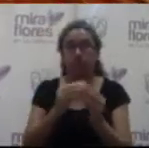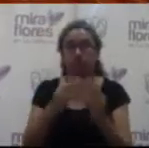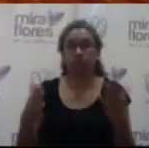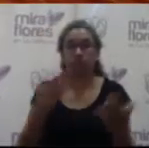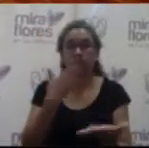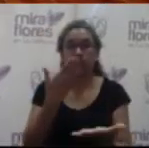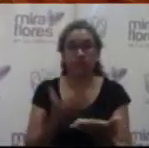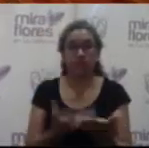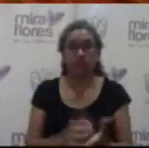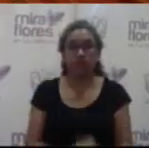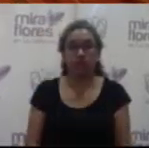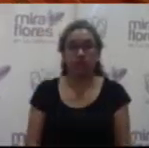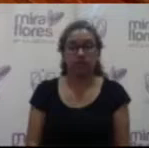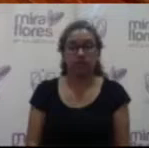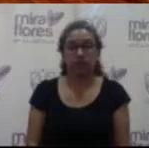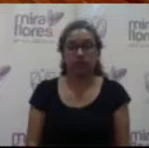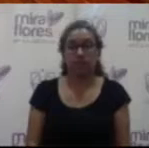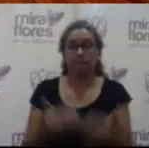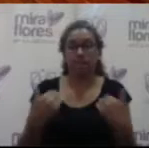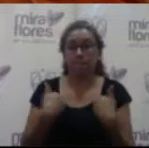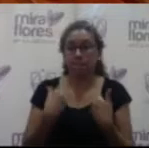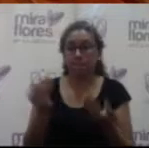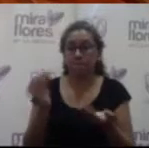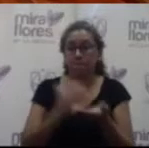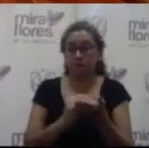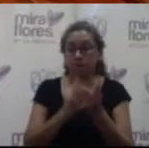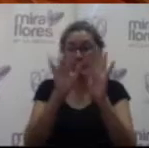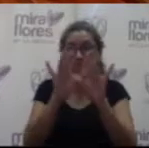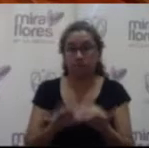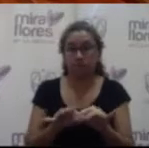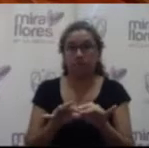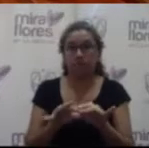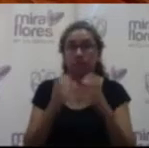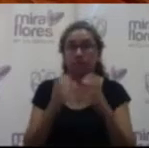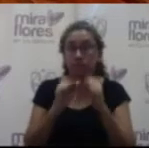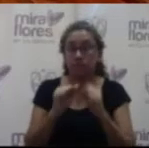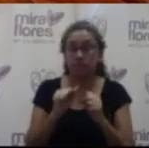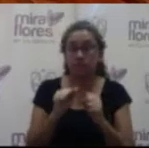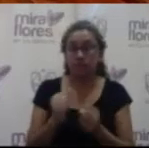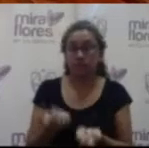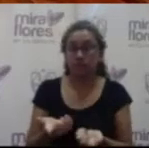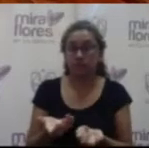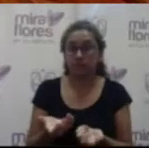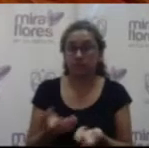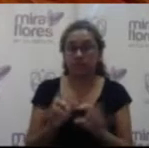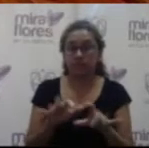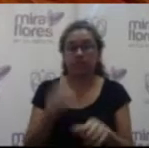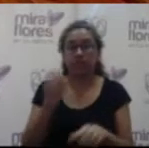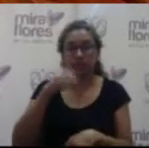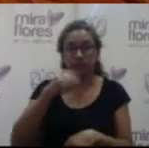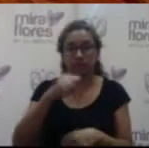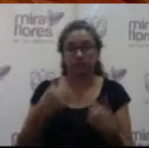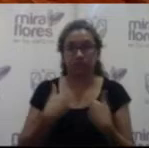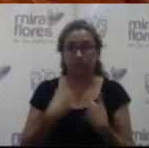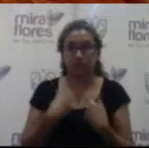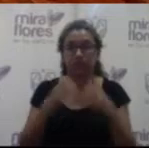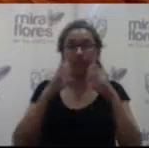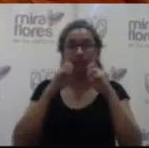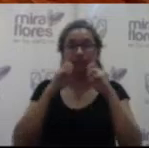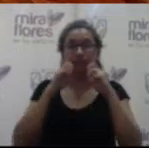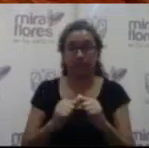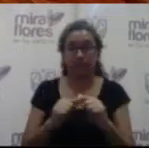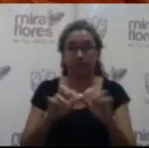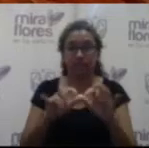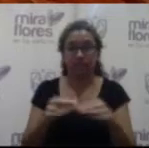Muchísimas gracias. Tenemos algo en despacho. Señora secretaria general. Sí, señor alcalde. La secretaria